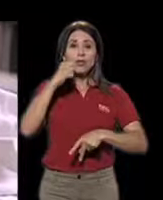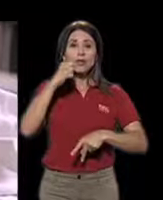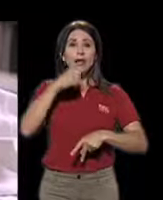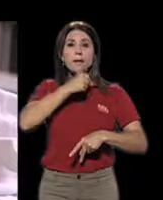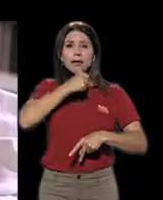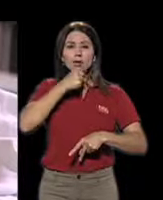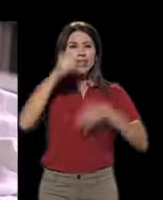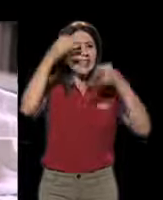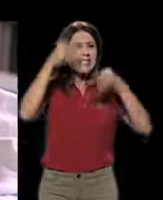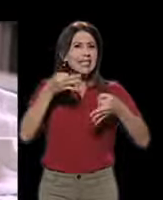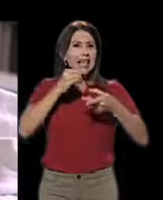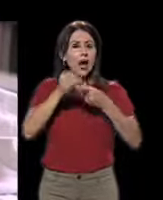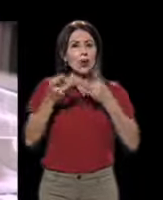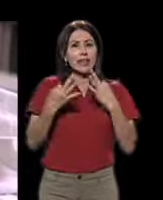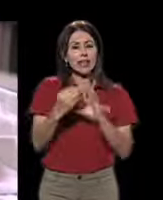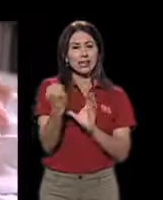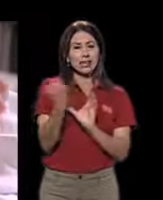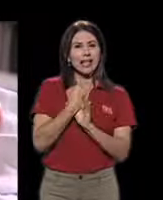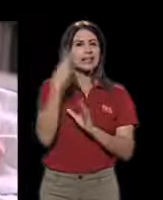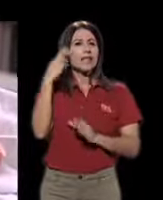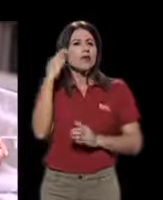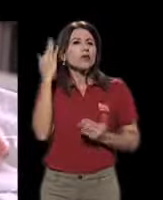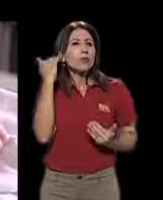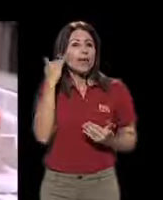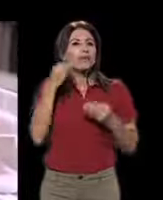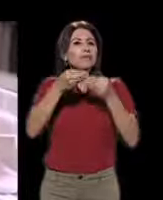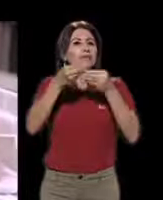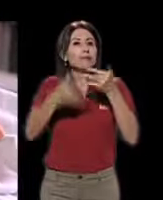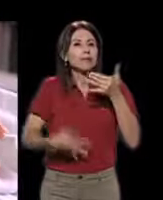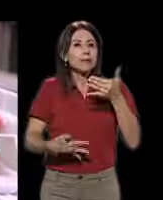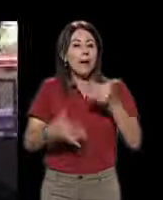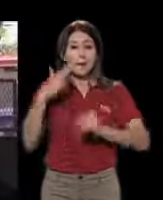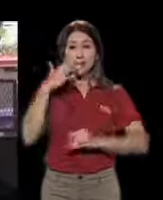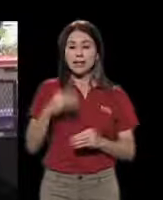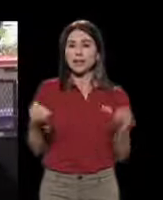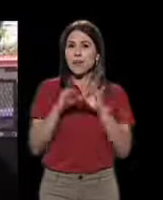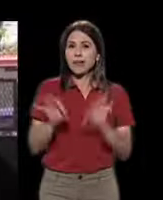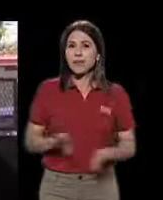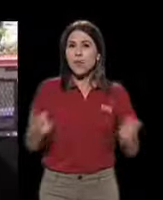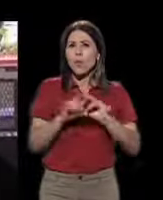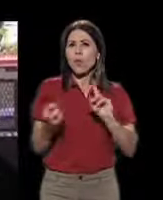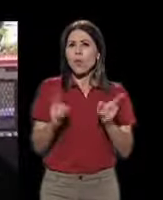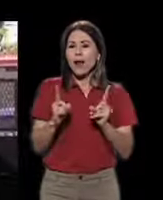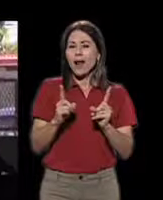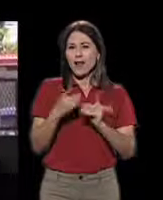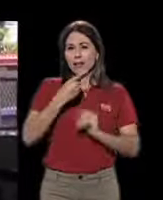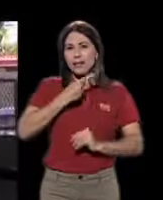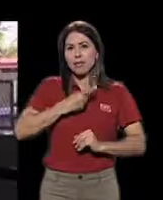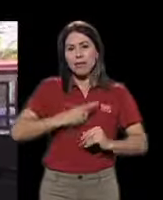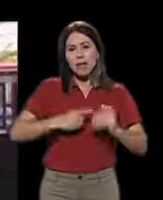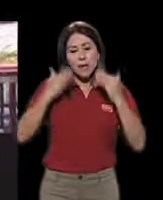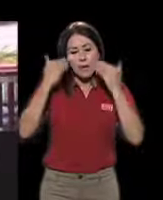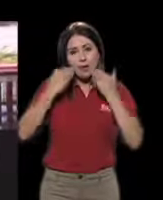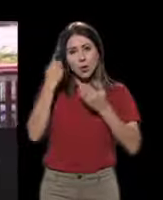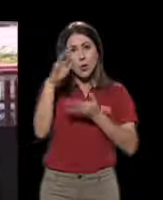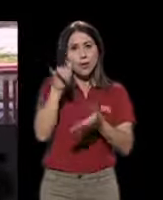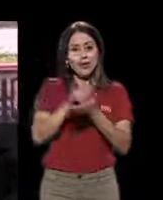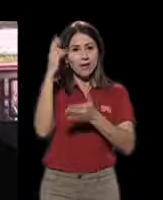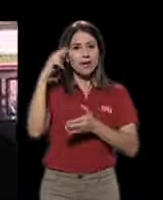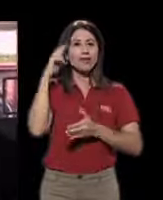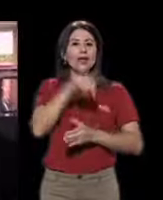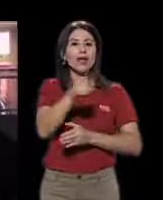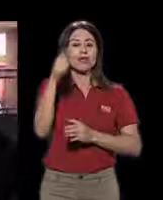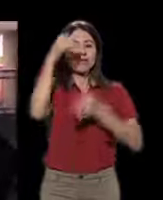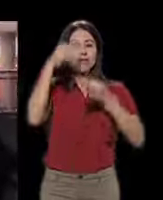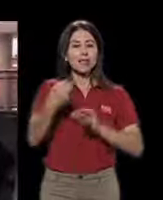mayor decida e intente suicidarse son muchas. Sin embargo, la depresión parece tomar fuerza entre las principales causas que conllevan